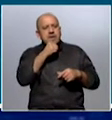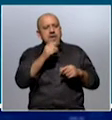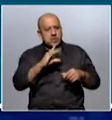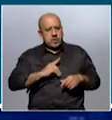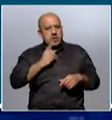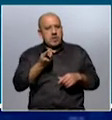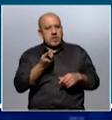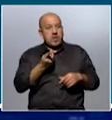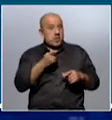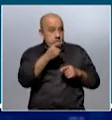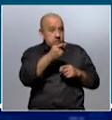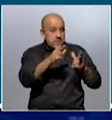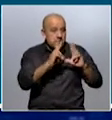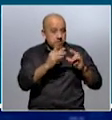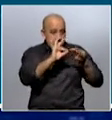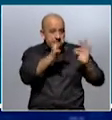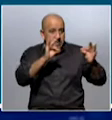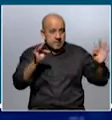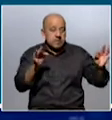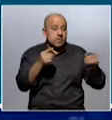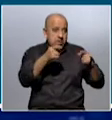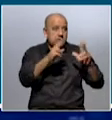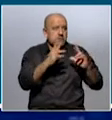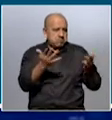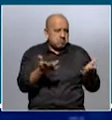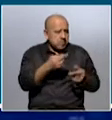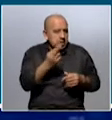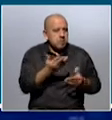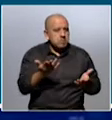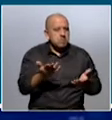dignidad. Cito esta frase porque es categórica y llama la atención.